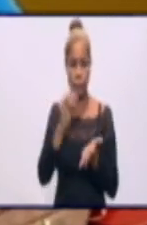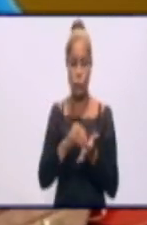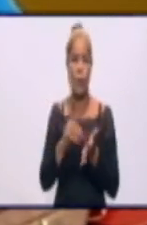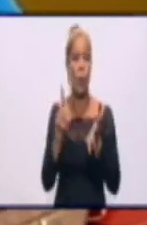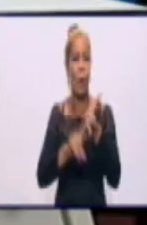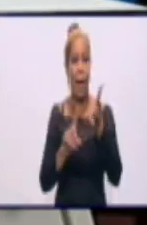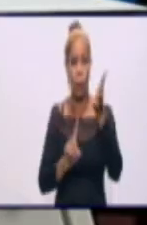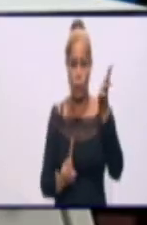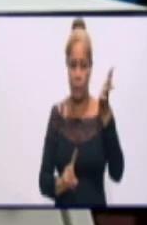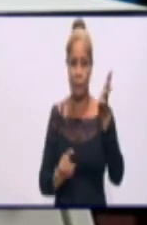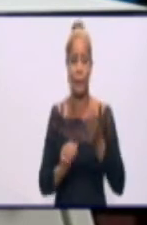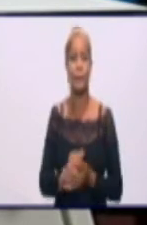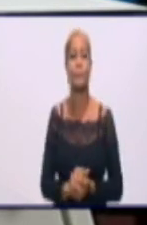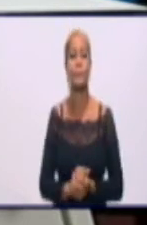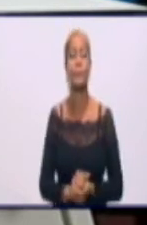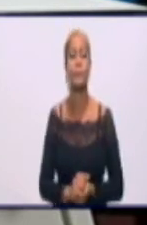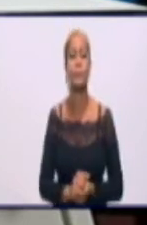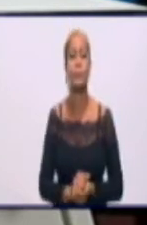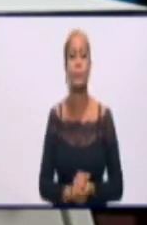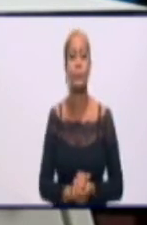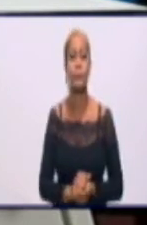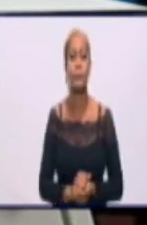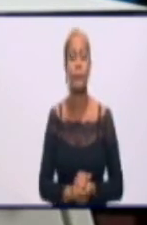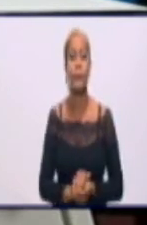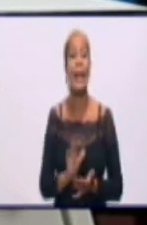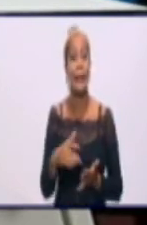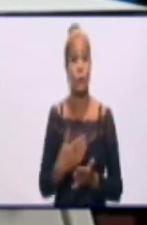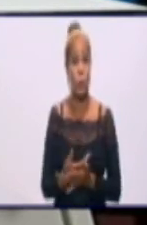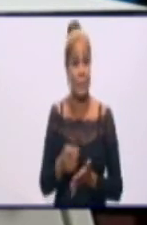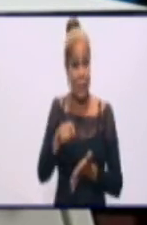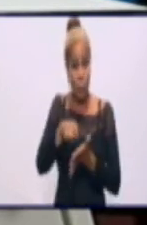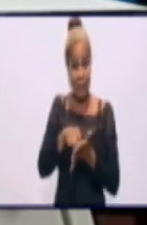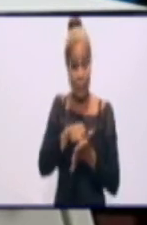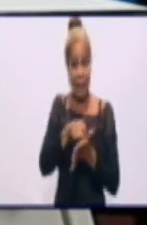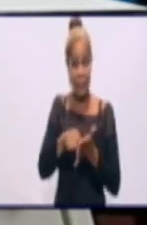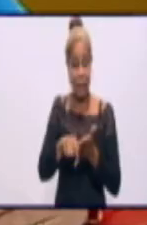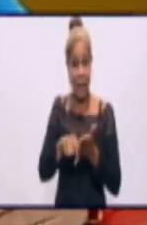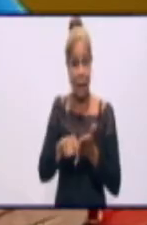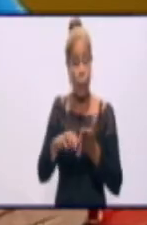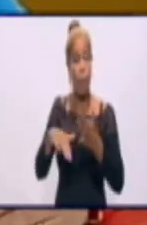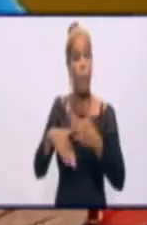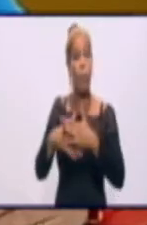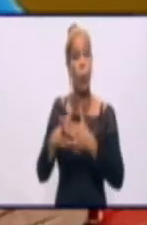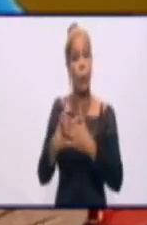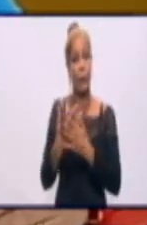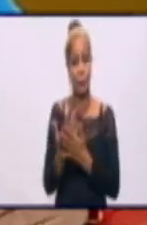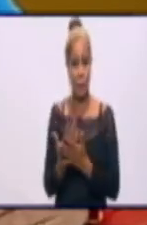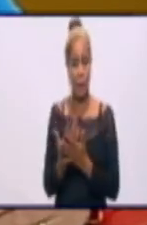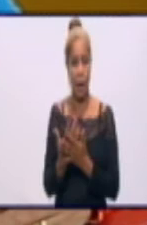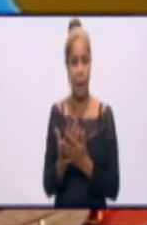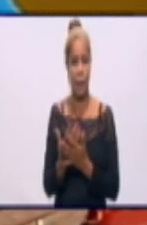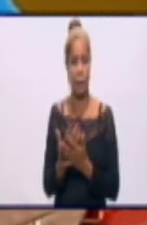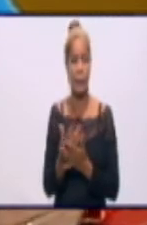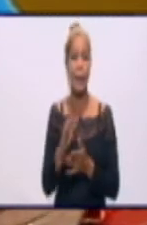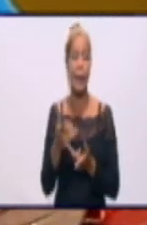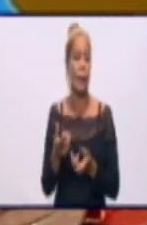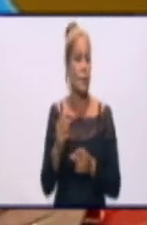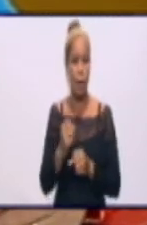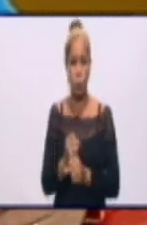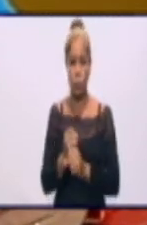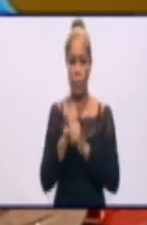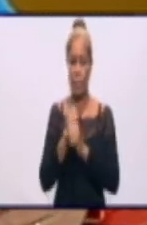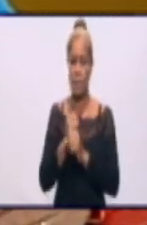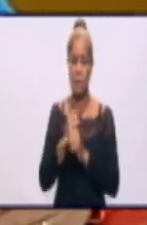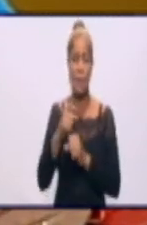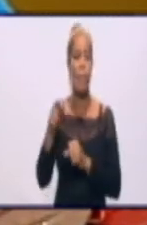uno, poner la corriente. Entonces, lo que está previsto por el día, ya lo que están abiertos los días, el circuito Rosa de la Vallamesa, Morino